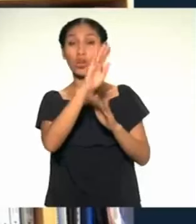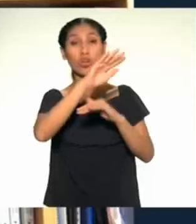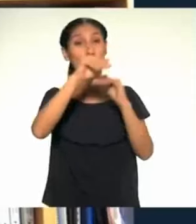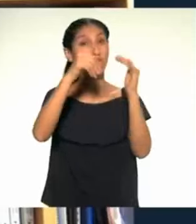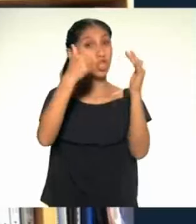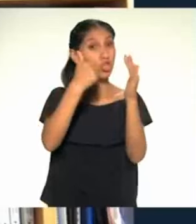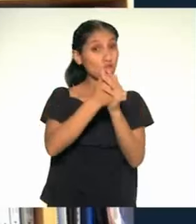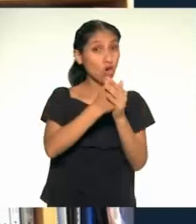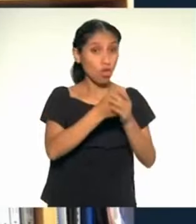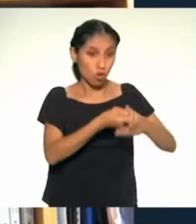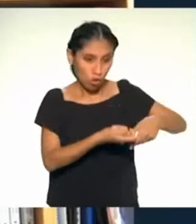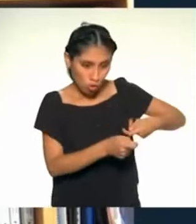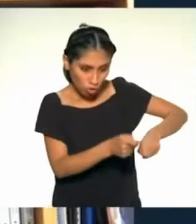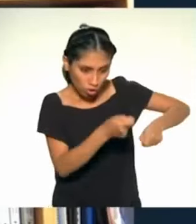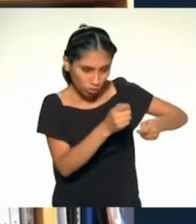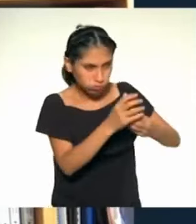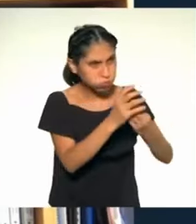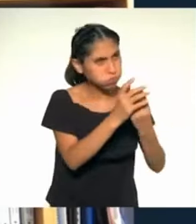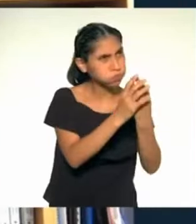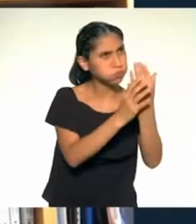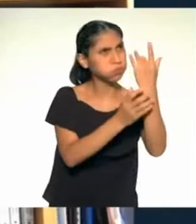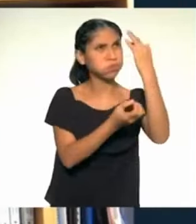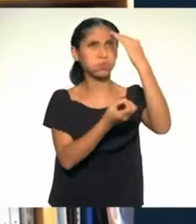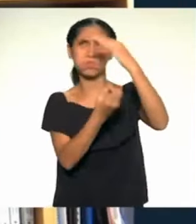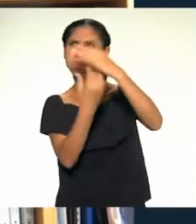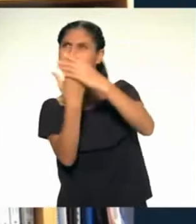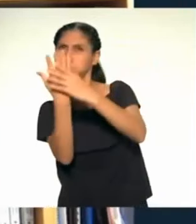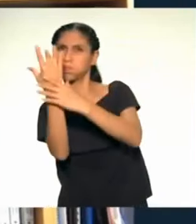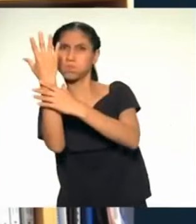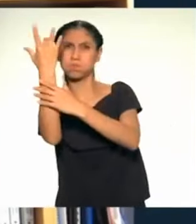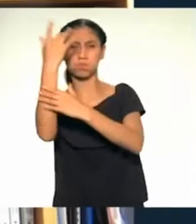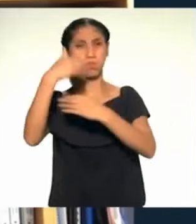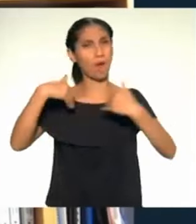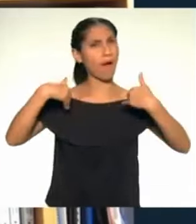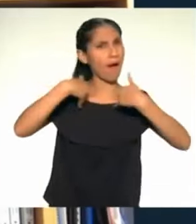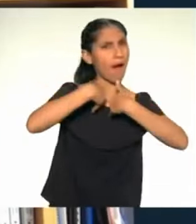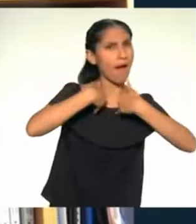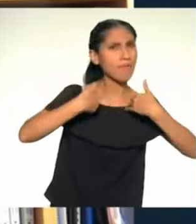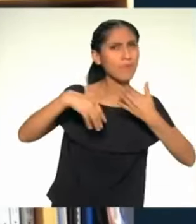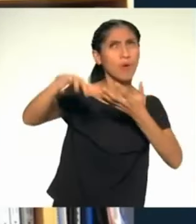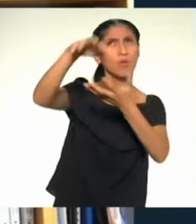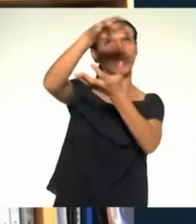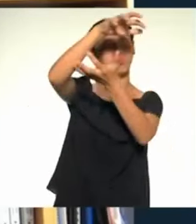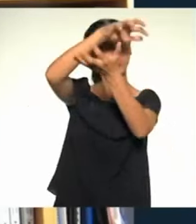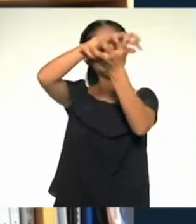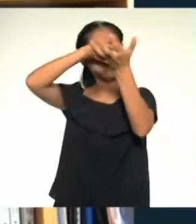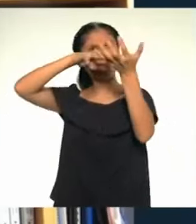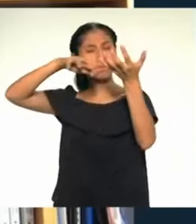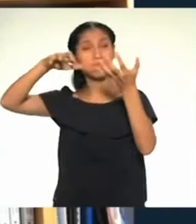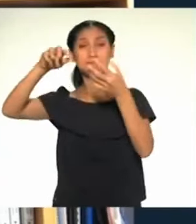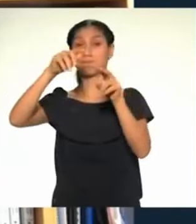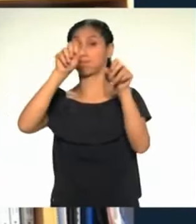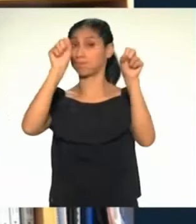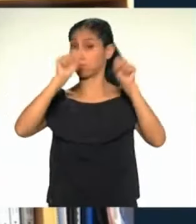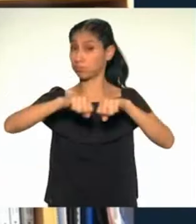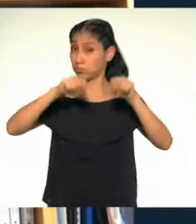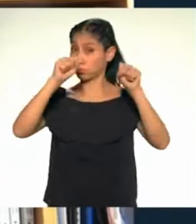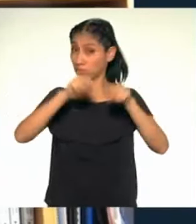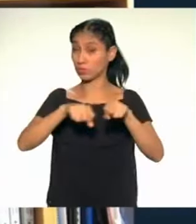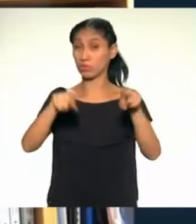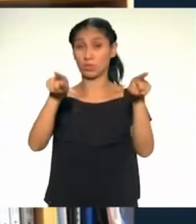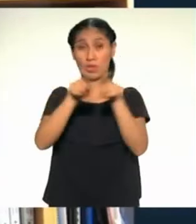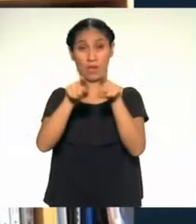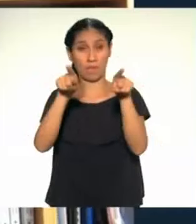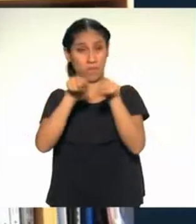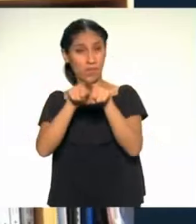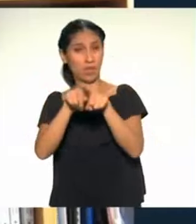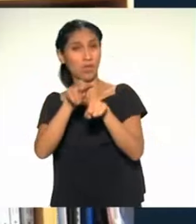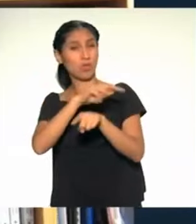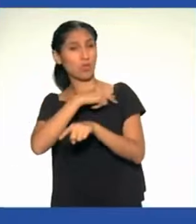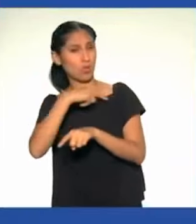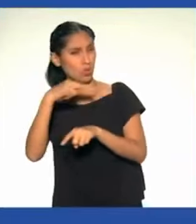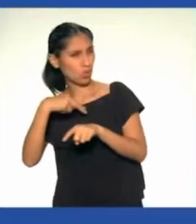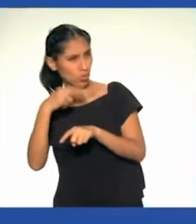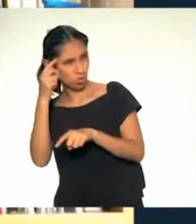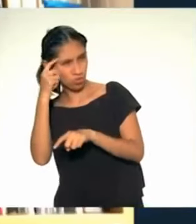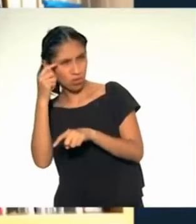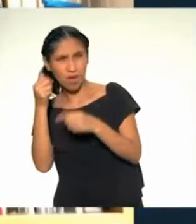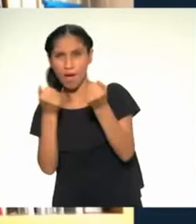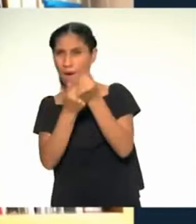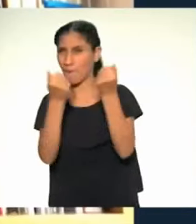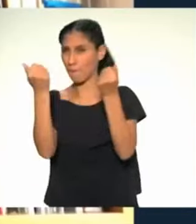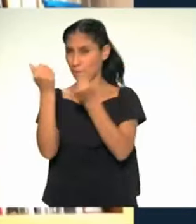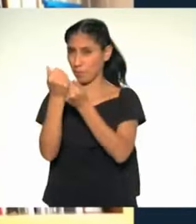genéticos, también estamos contribuyendo con la seguridad alimentaria y el desarrollo sostenible de nuestro país.